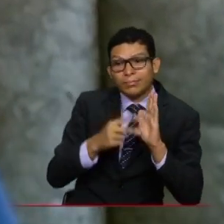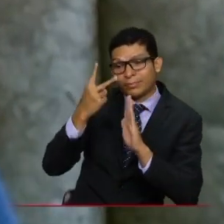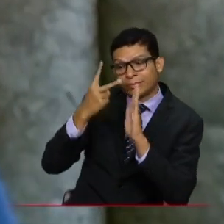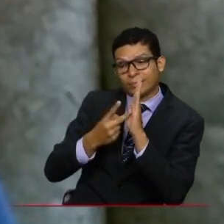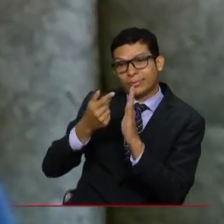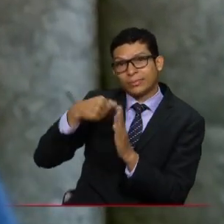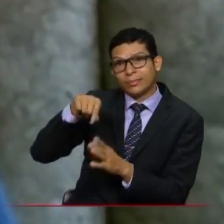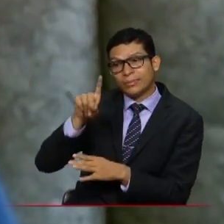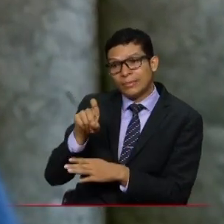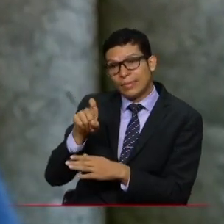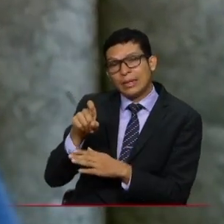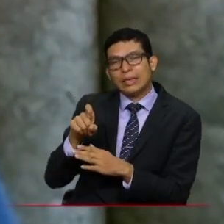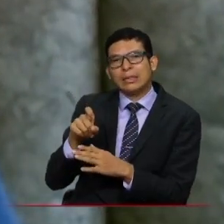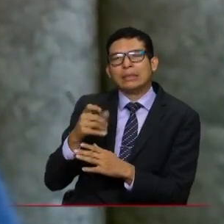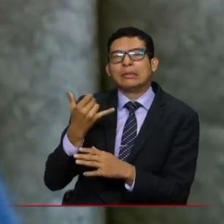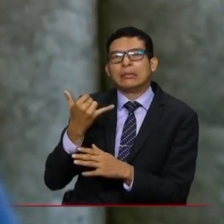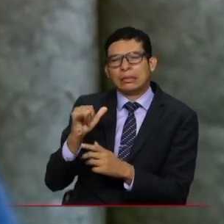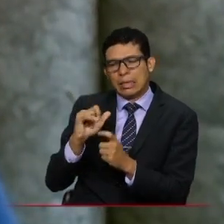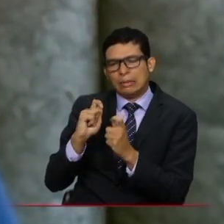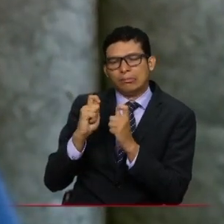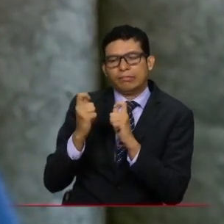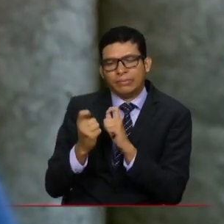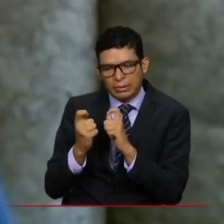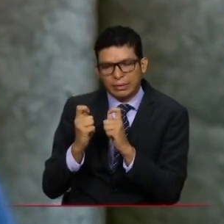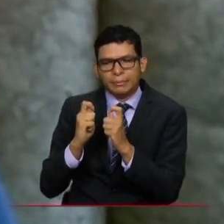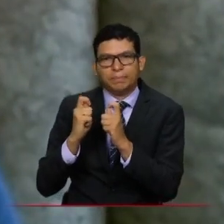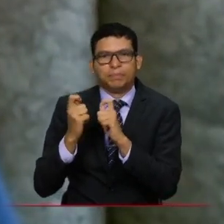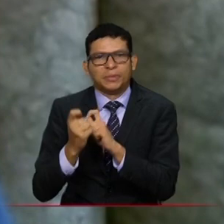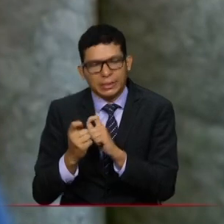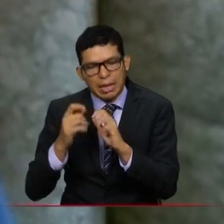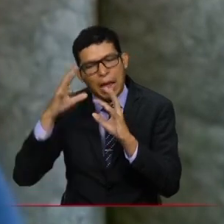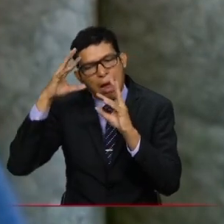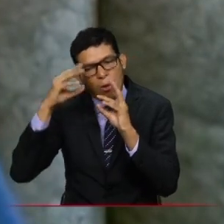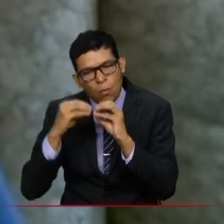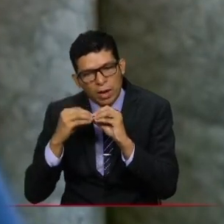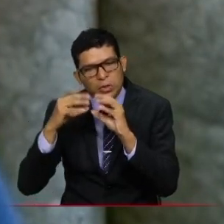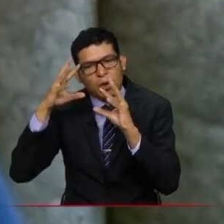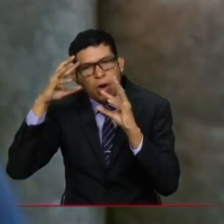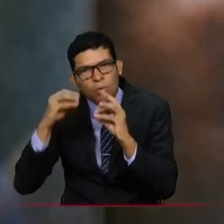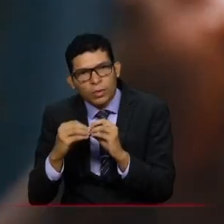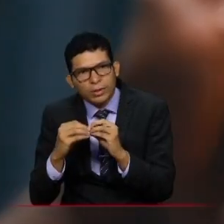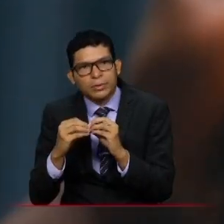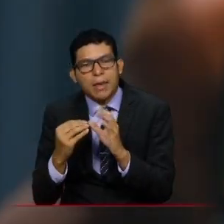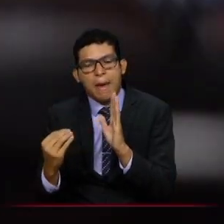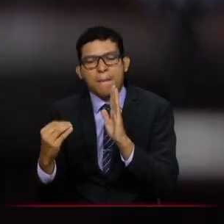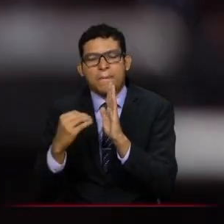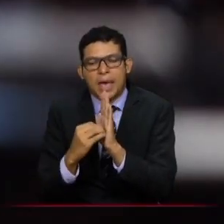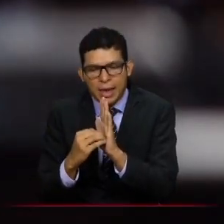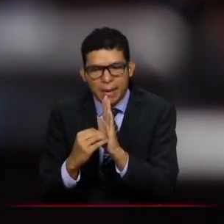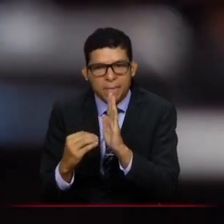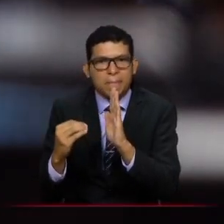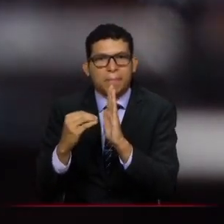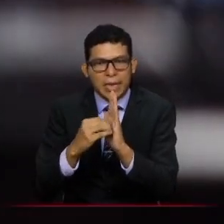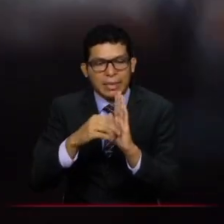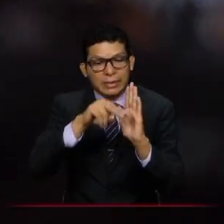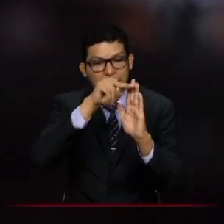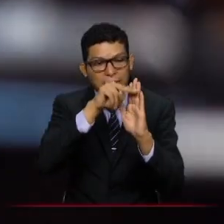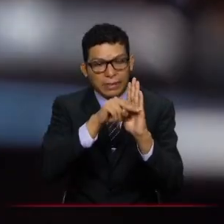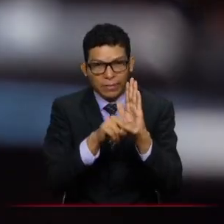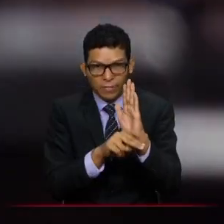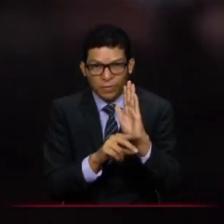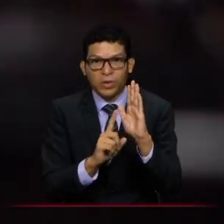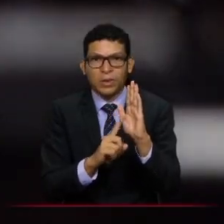2016, han habido varios acuerdos que modifican e introducen dentro de su normatividad